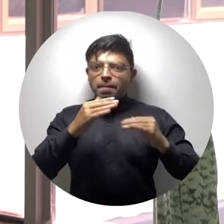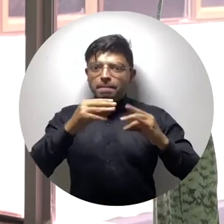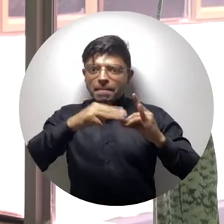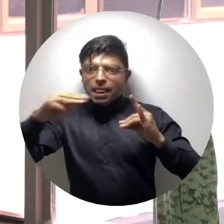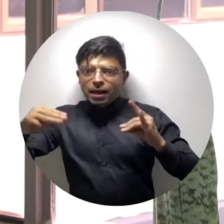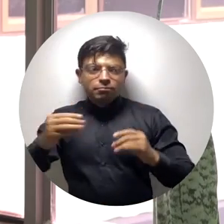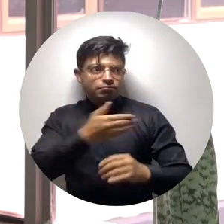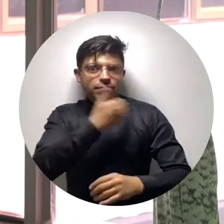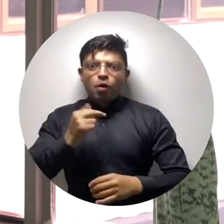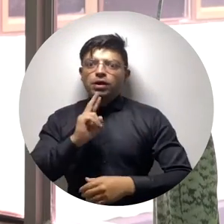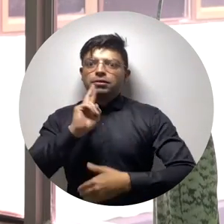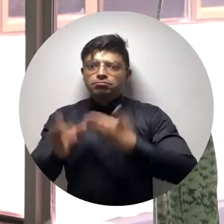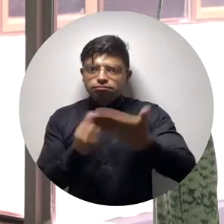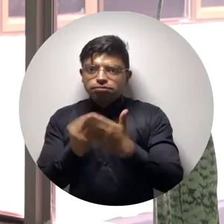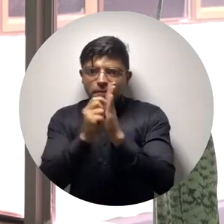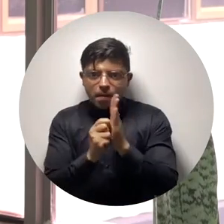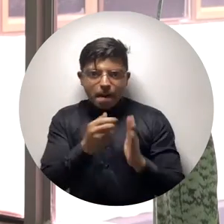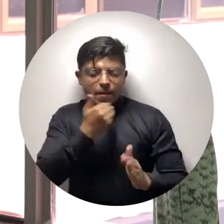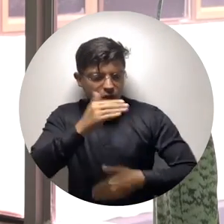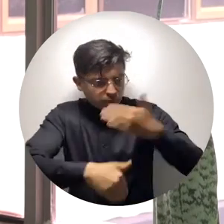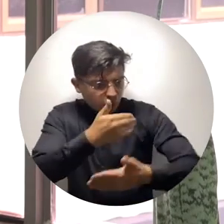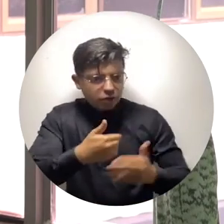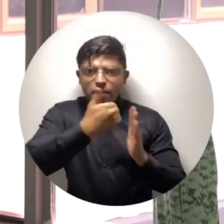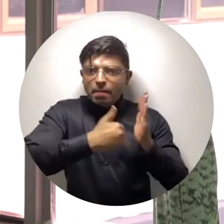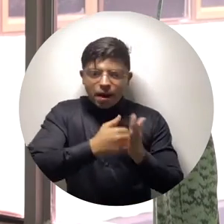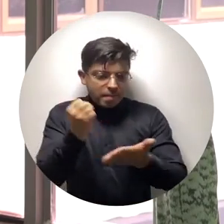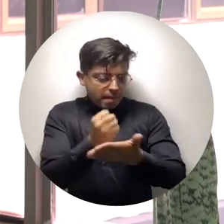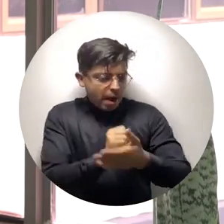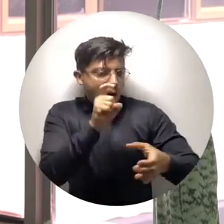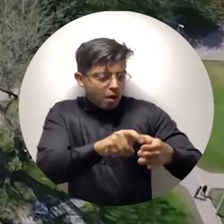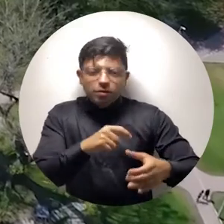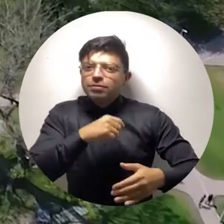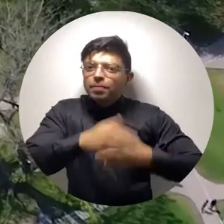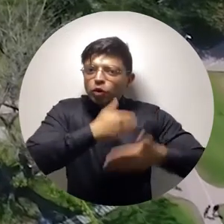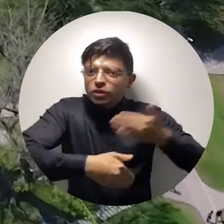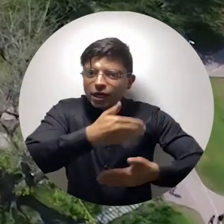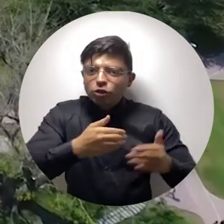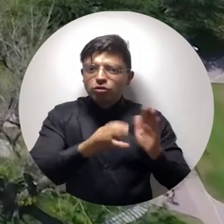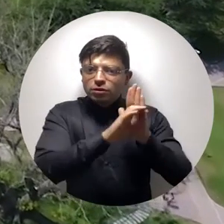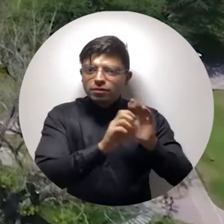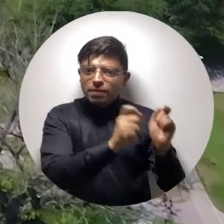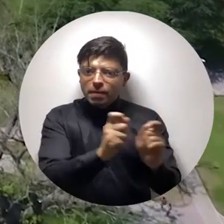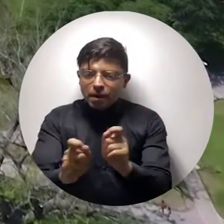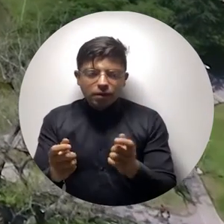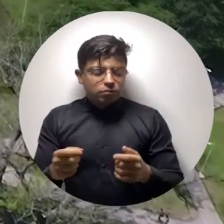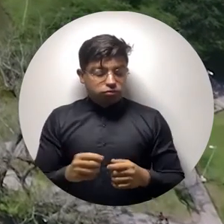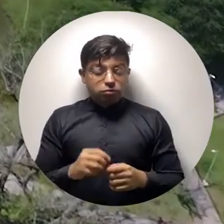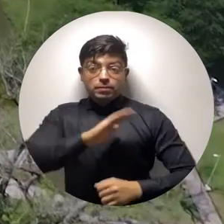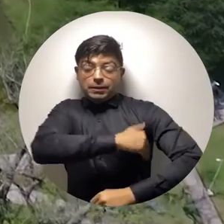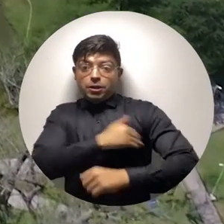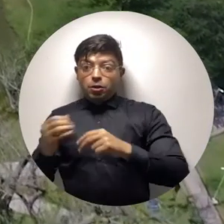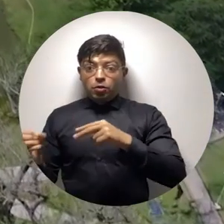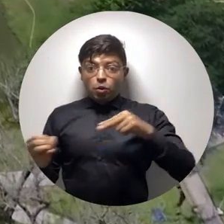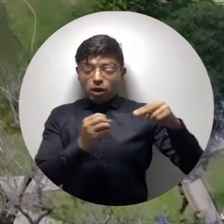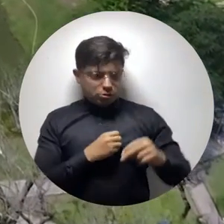mejores resultados en el proceso de acreditación, en los trámites de certificaciones que